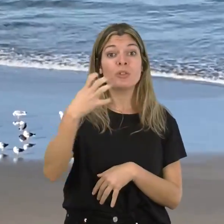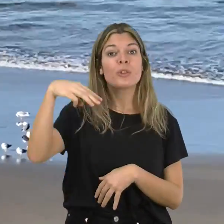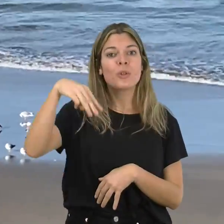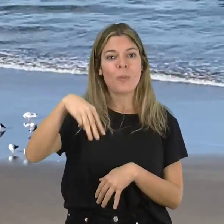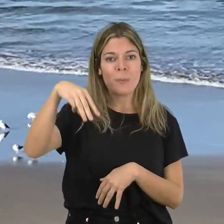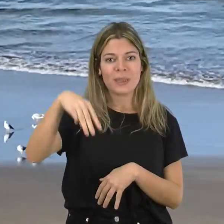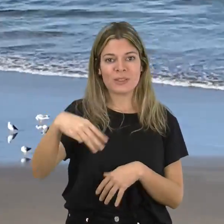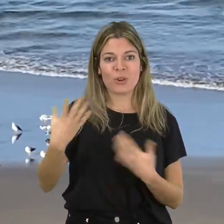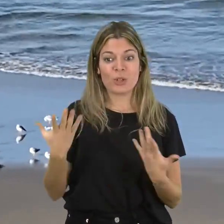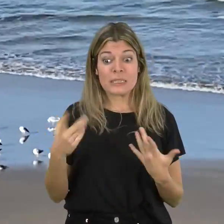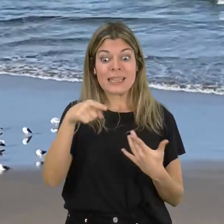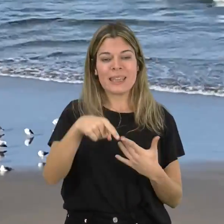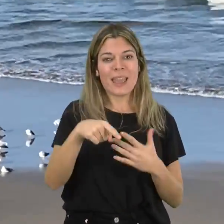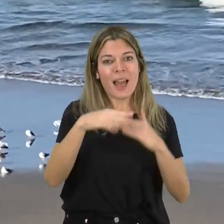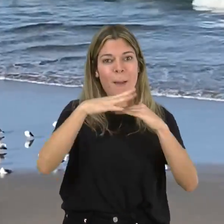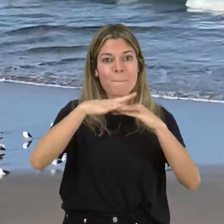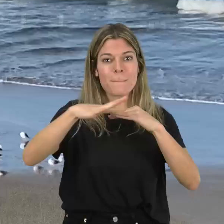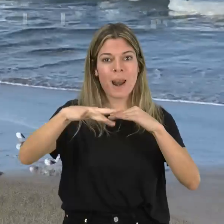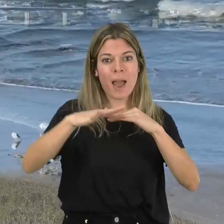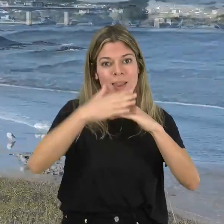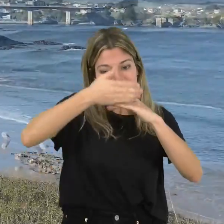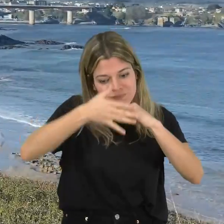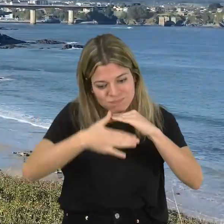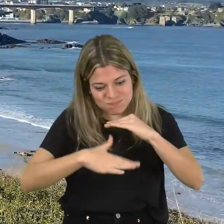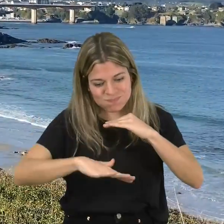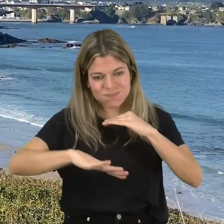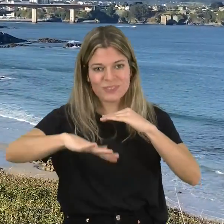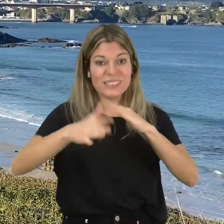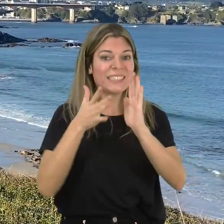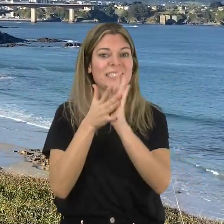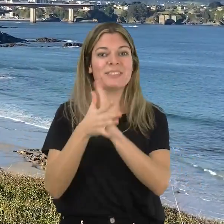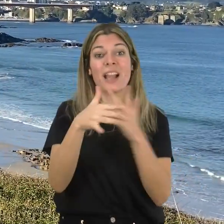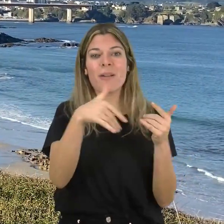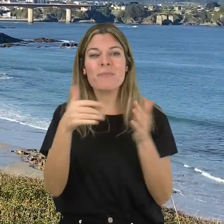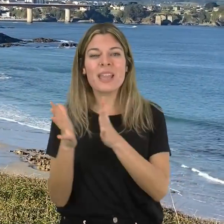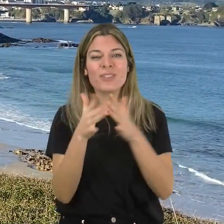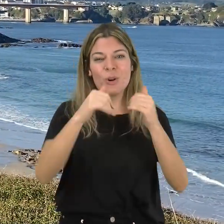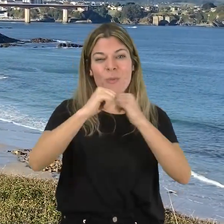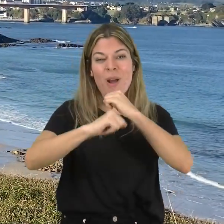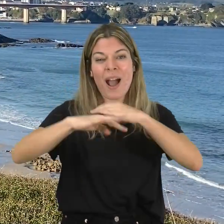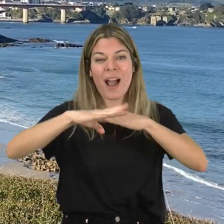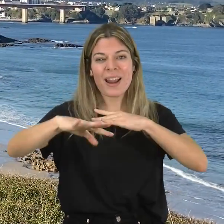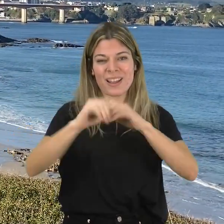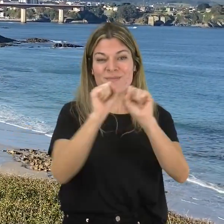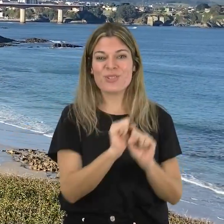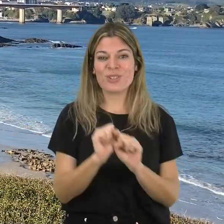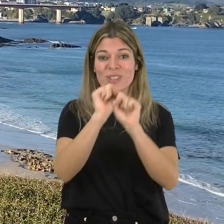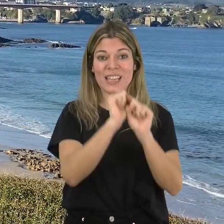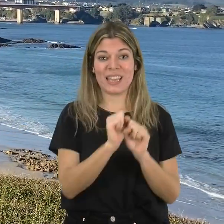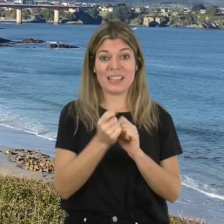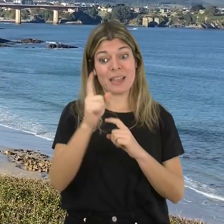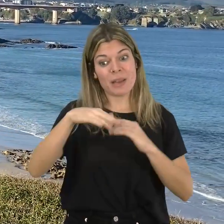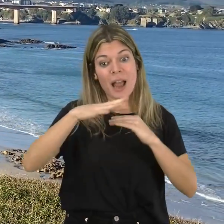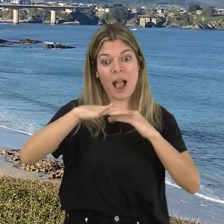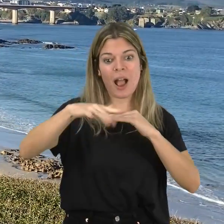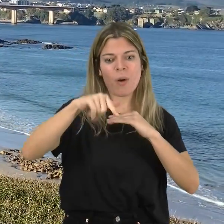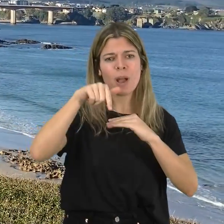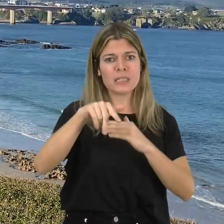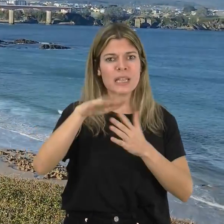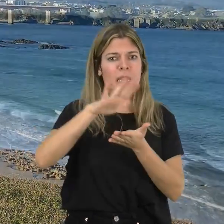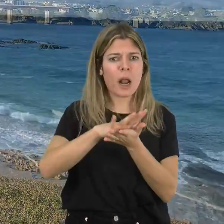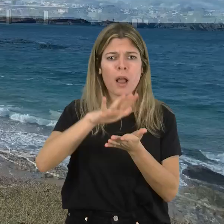metros y su situación, en una hondonada protegida de los vientos y las mareas del Cantábrico, hace que sus aguas sean